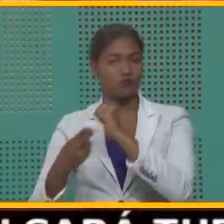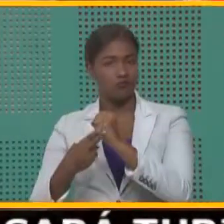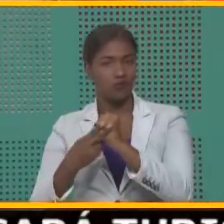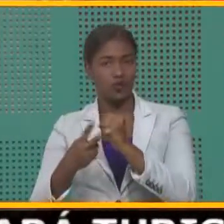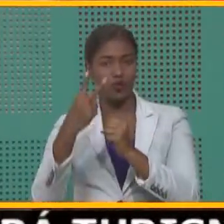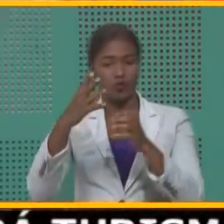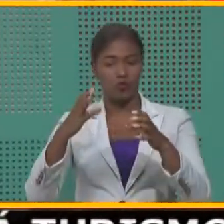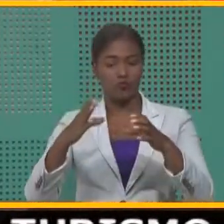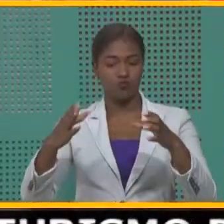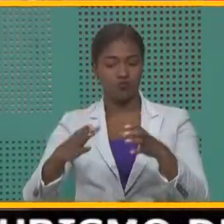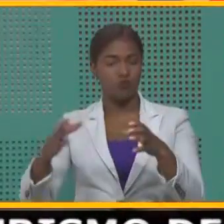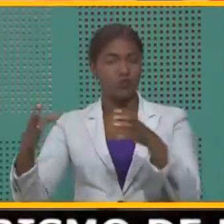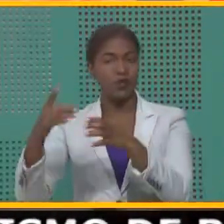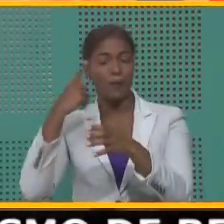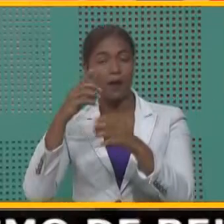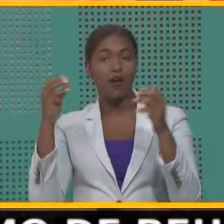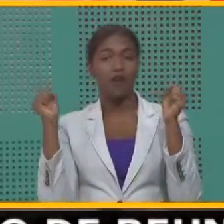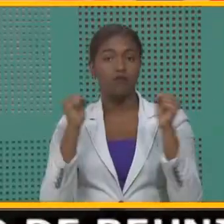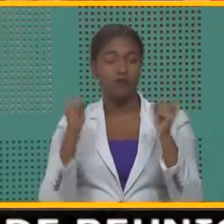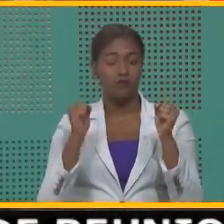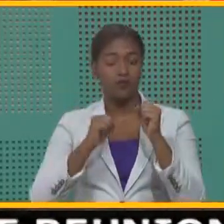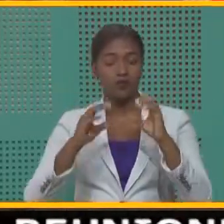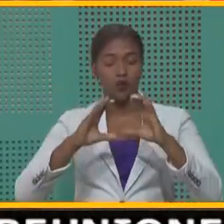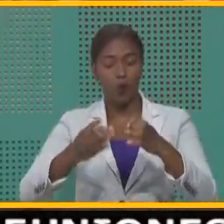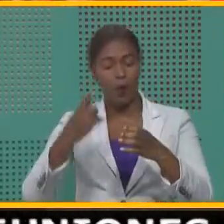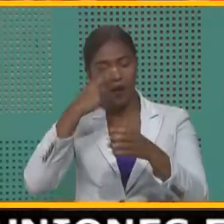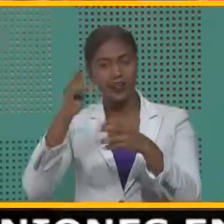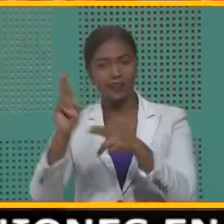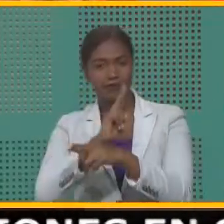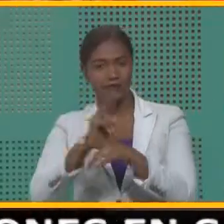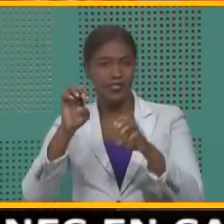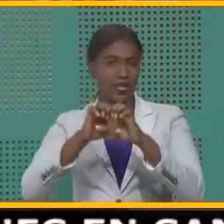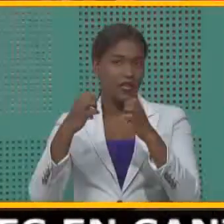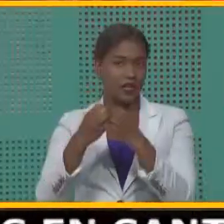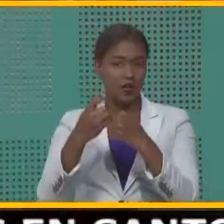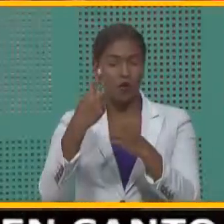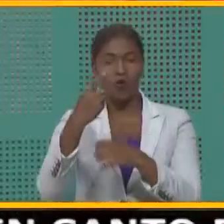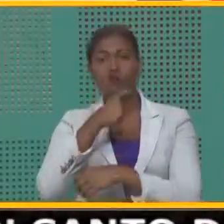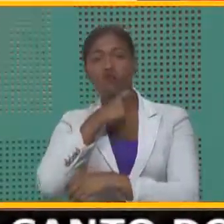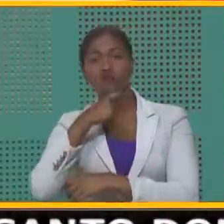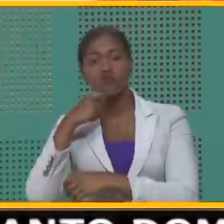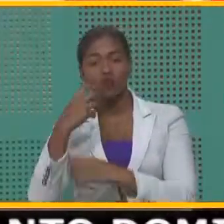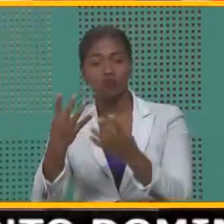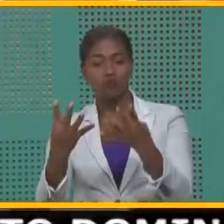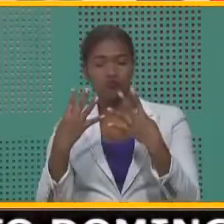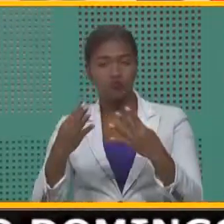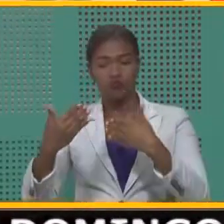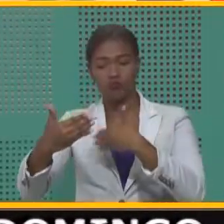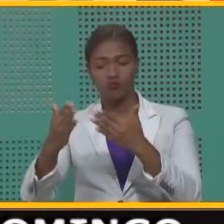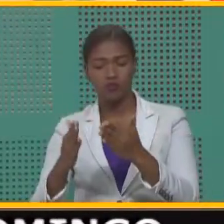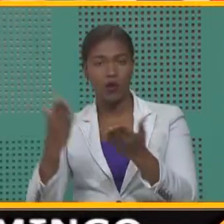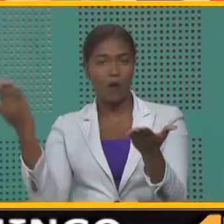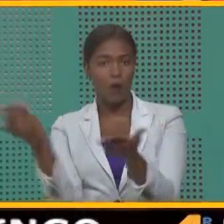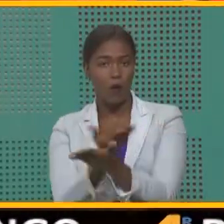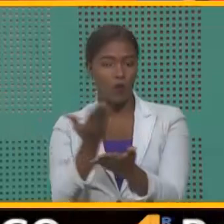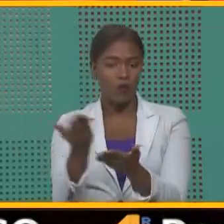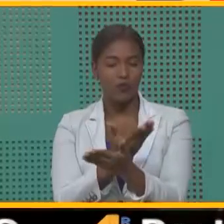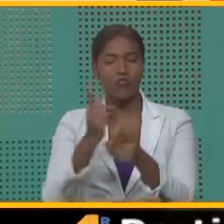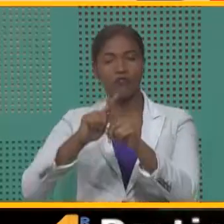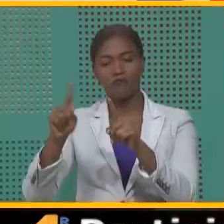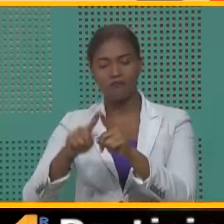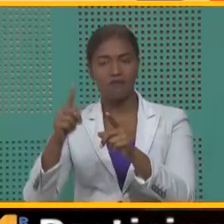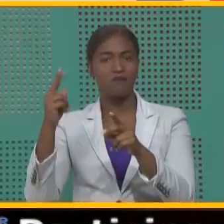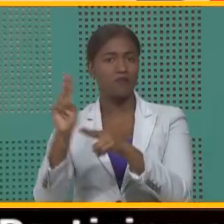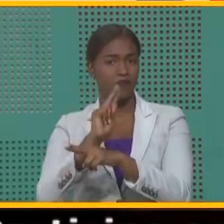refrigeración, los fondos para herramientas y equipos, una hiladora, secadora de pasto, empacadora, una cortadora, entre otras